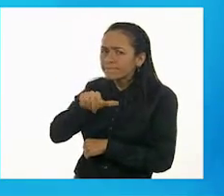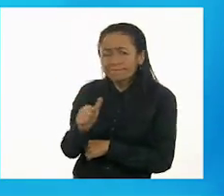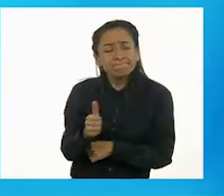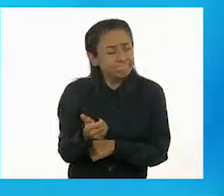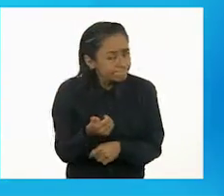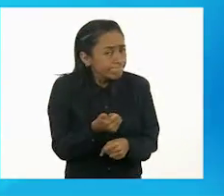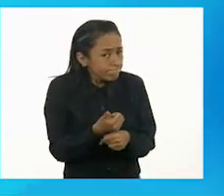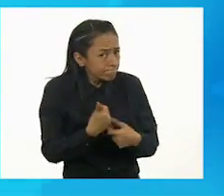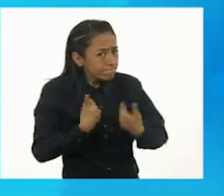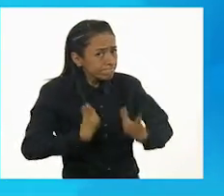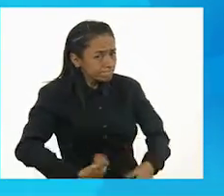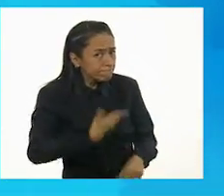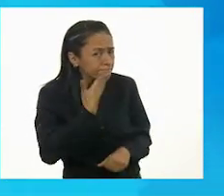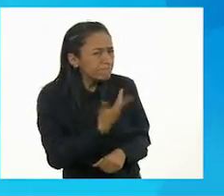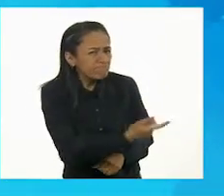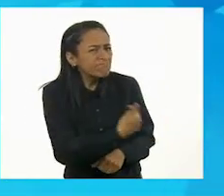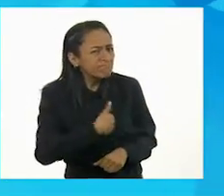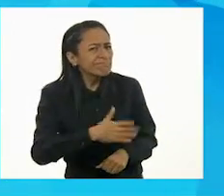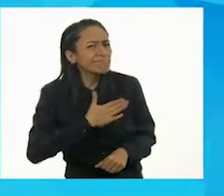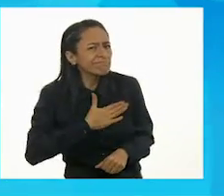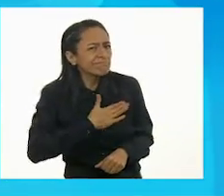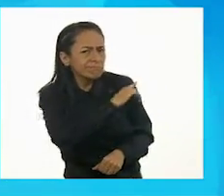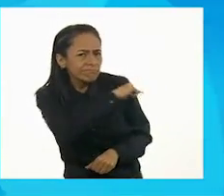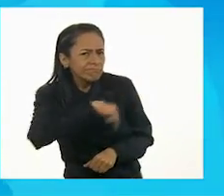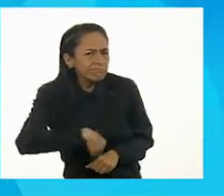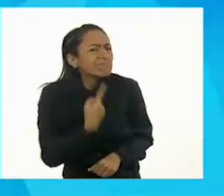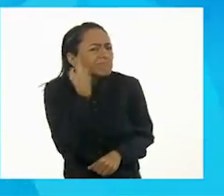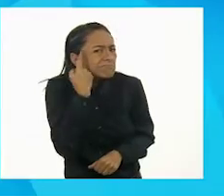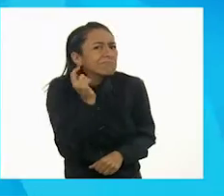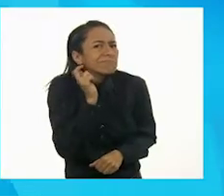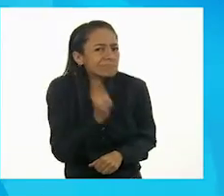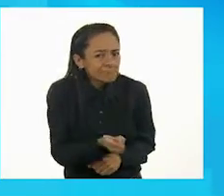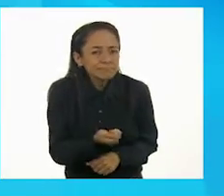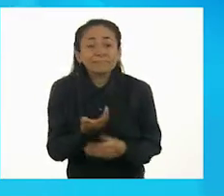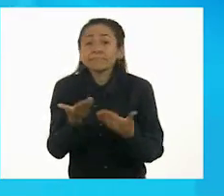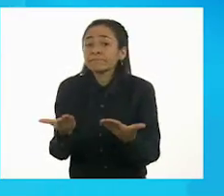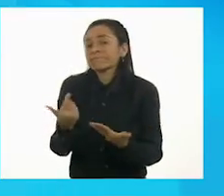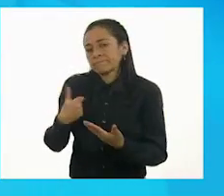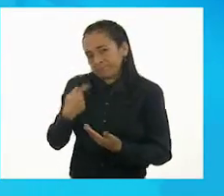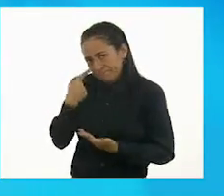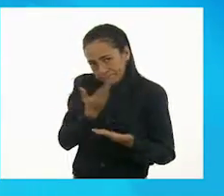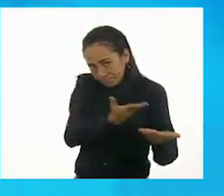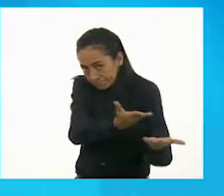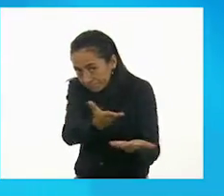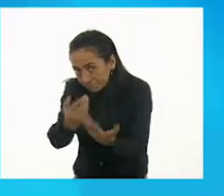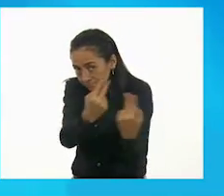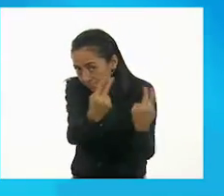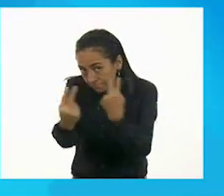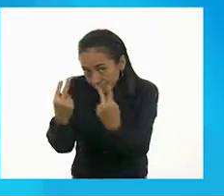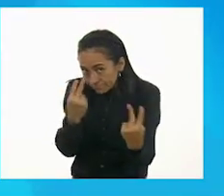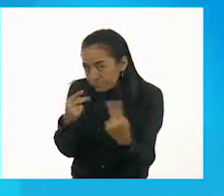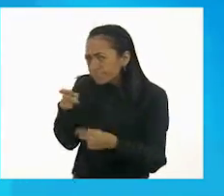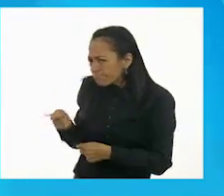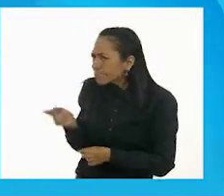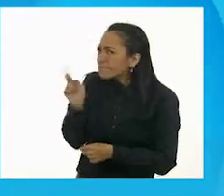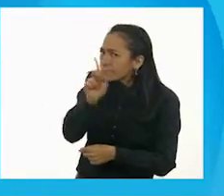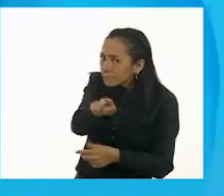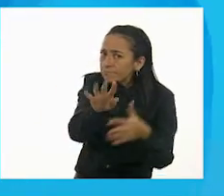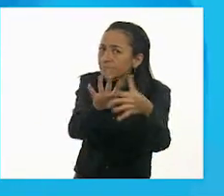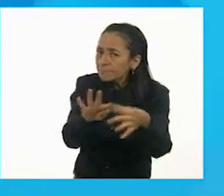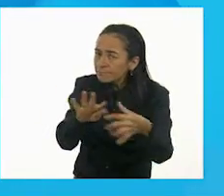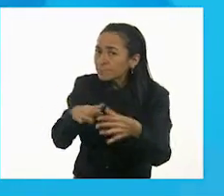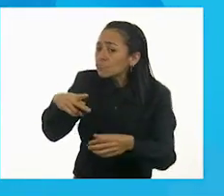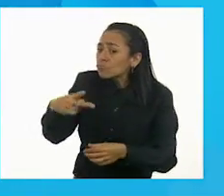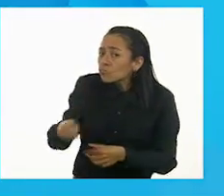querías? Bien. Quiero que les comentes a todos mis amigos que nos están mirando cómo cuidas tú a tus ovejas. ¡Ah, por